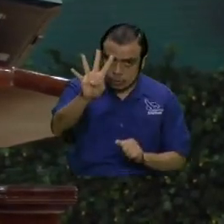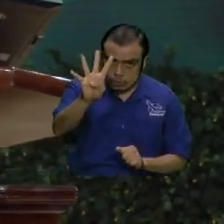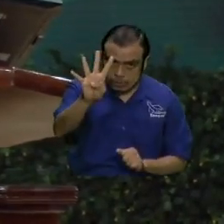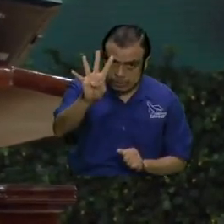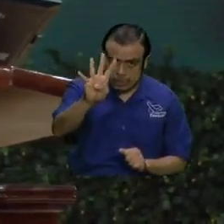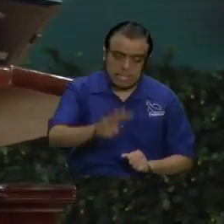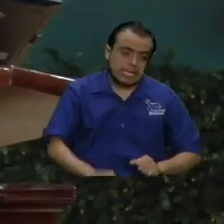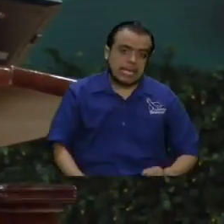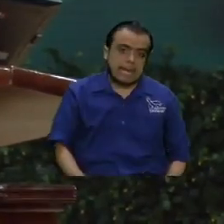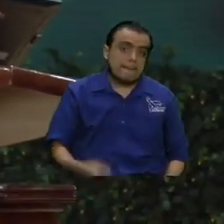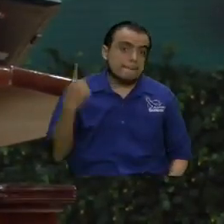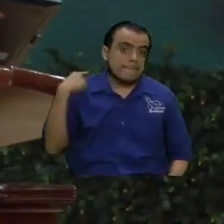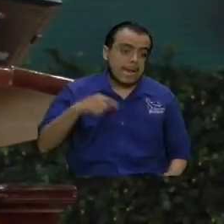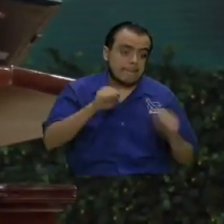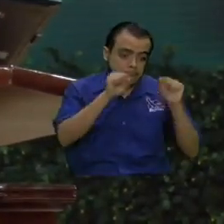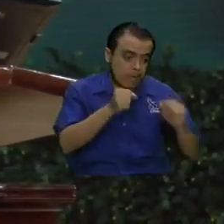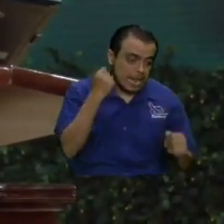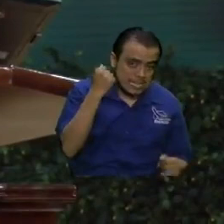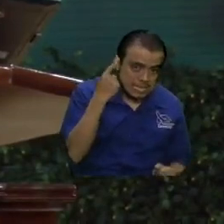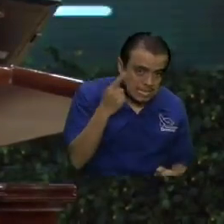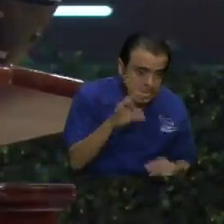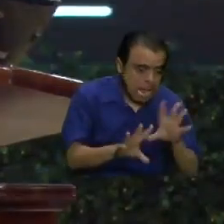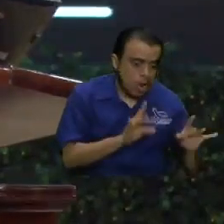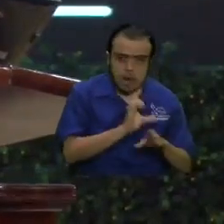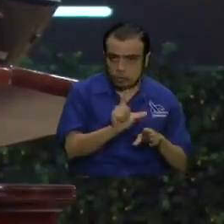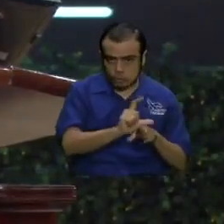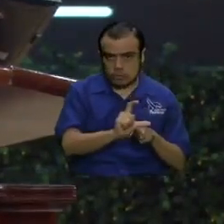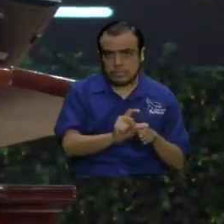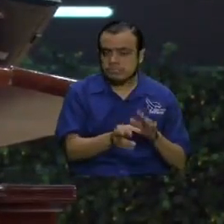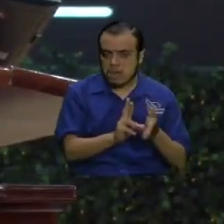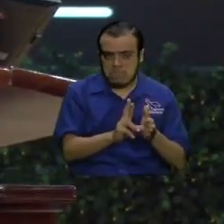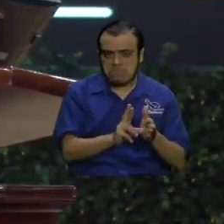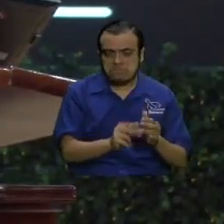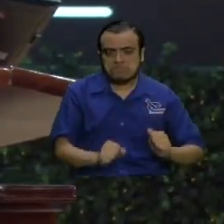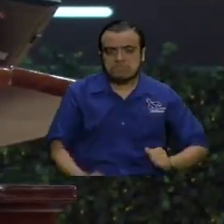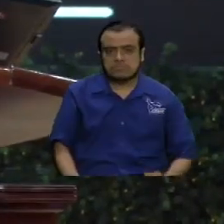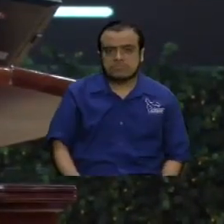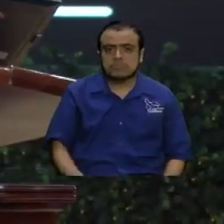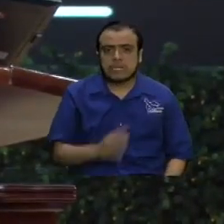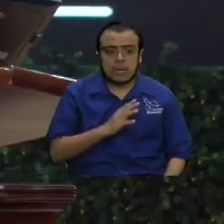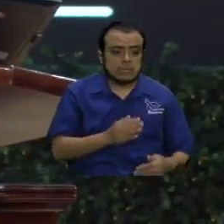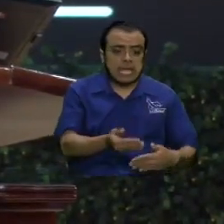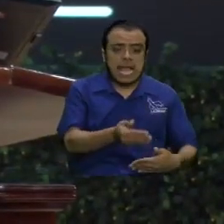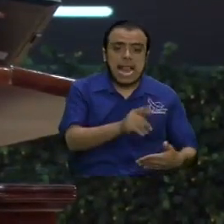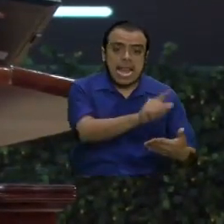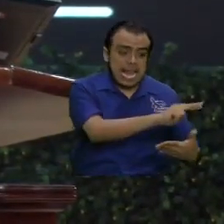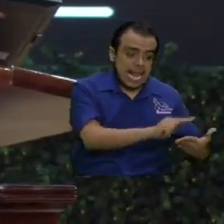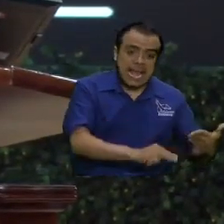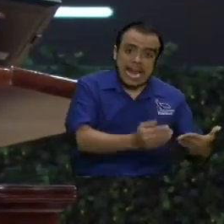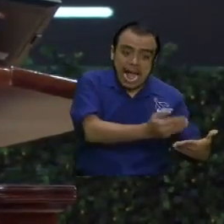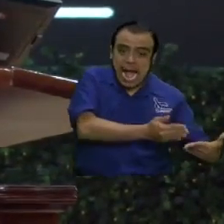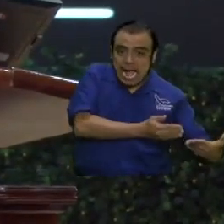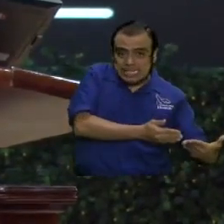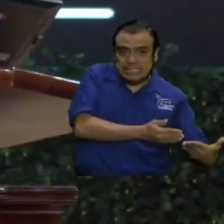consideración de algunas cosas que, como le repetía, son contextuales de esta